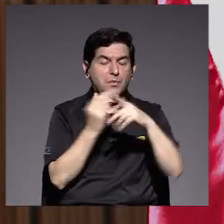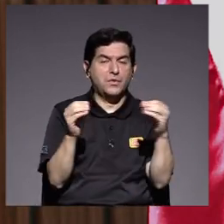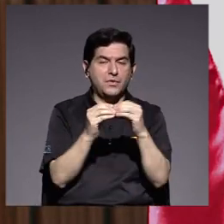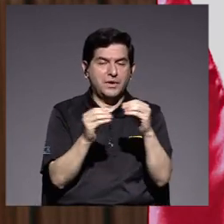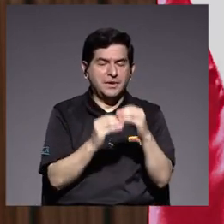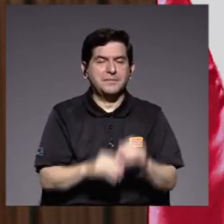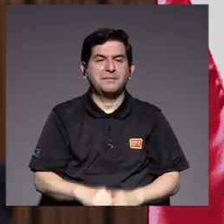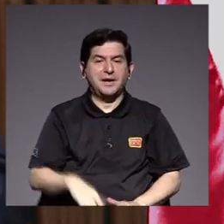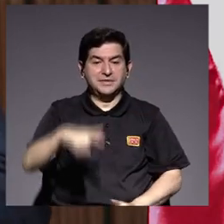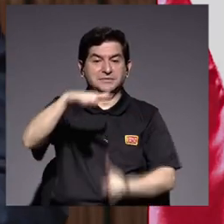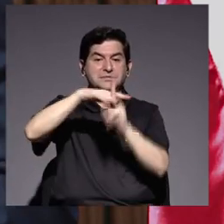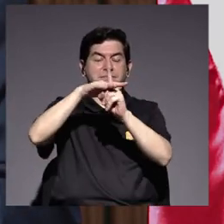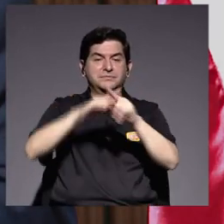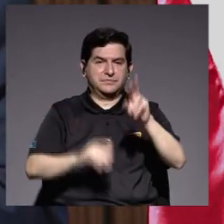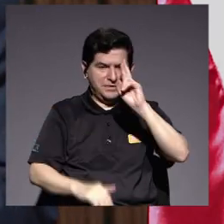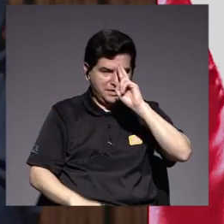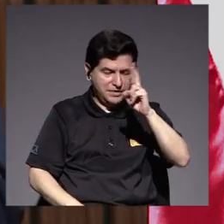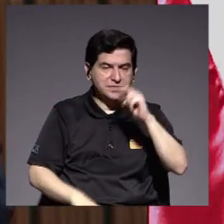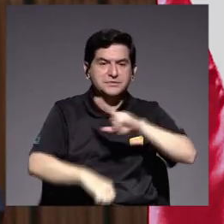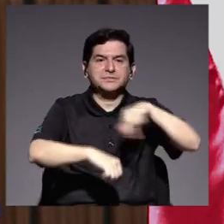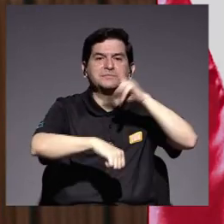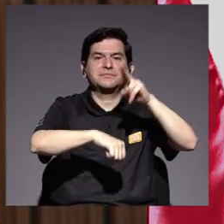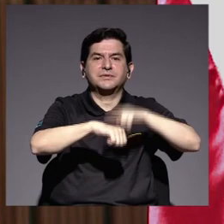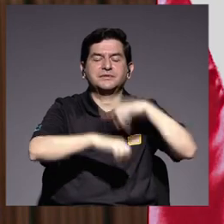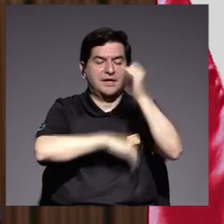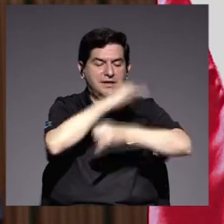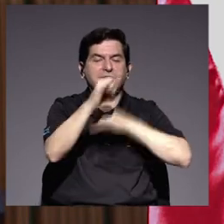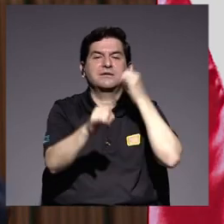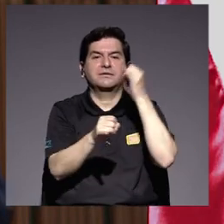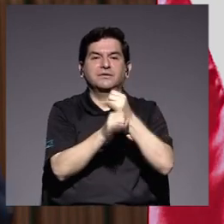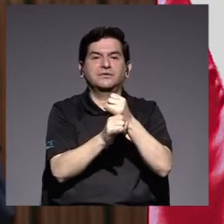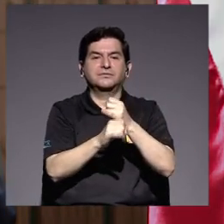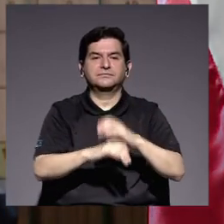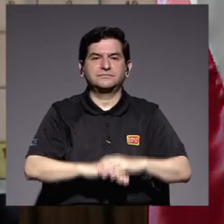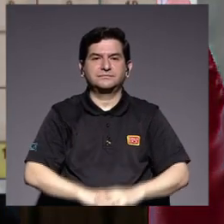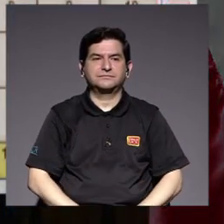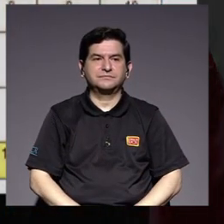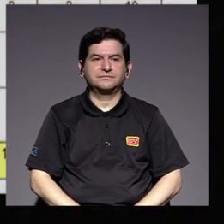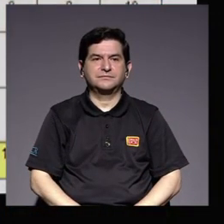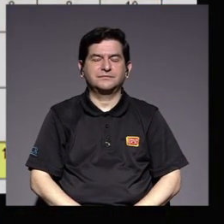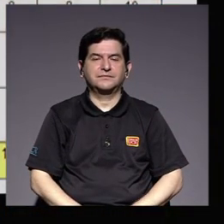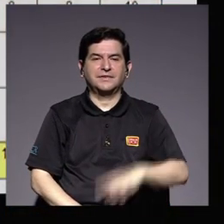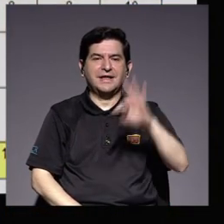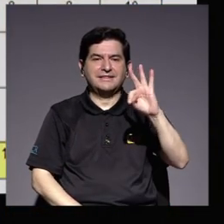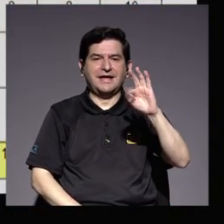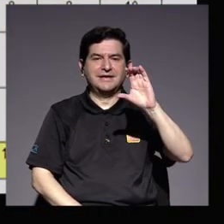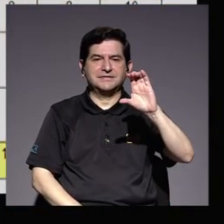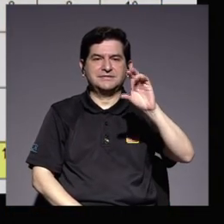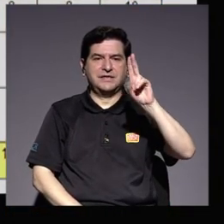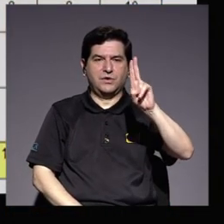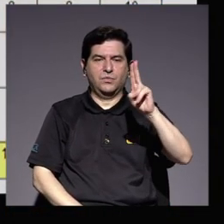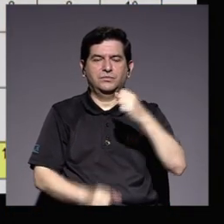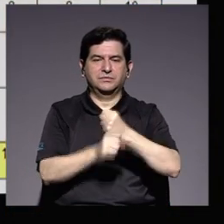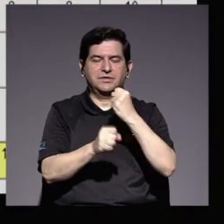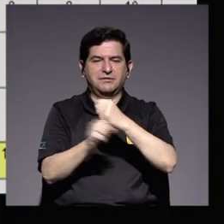visibles y reconocidos a nivel nacional e internacional es el trabajo comunal universitario